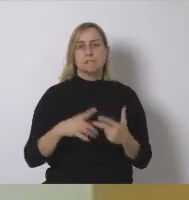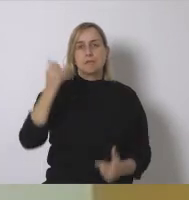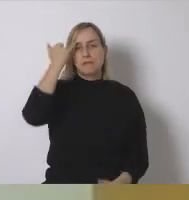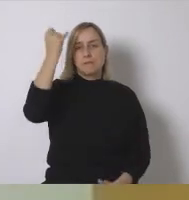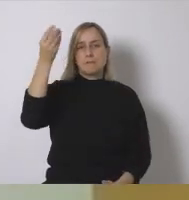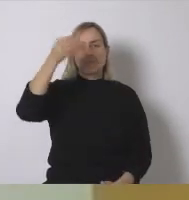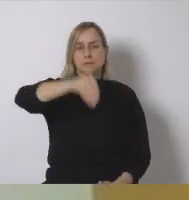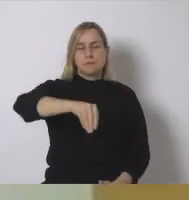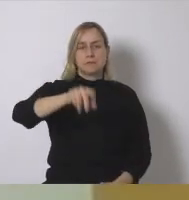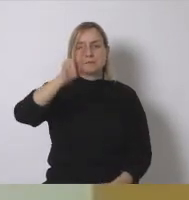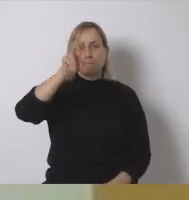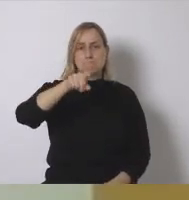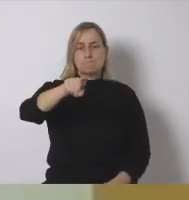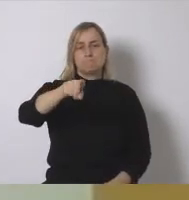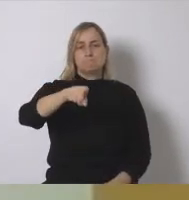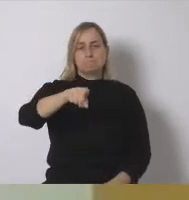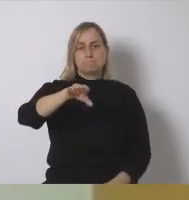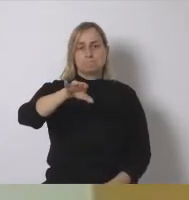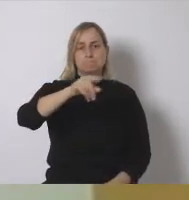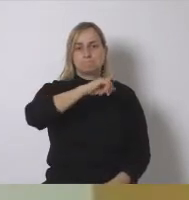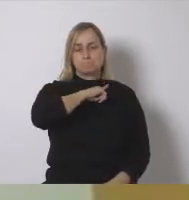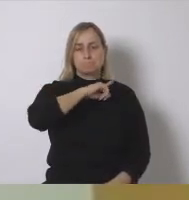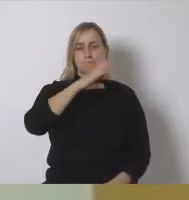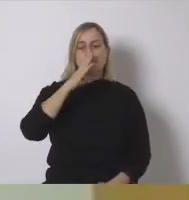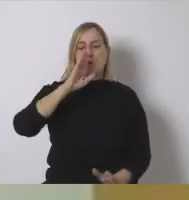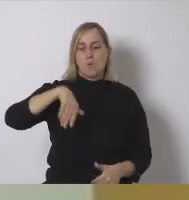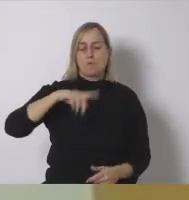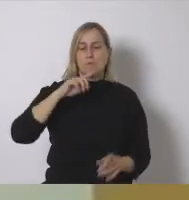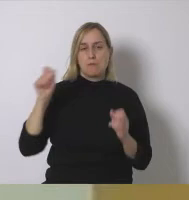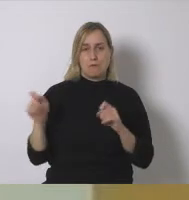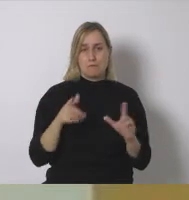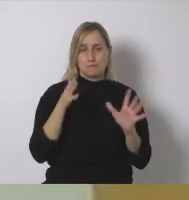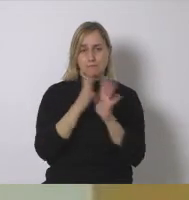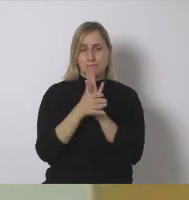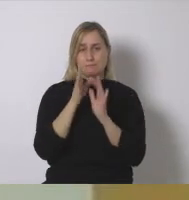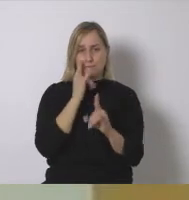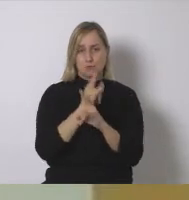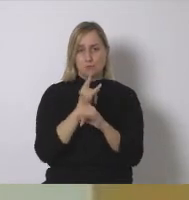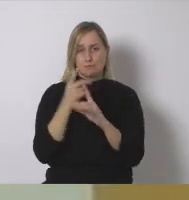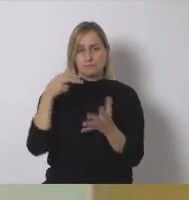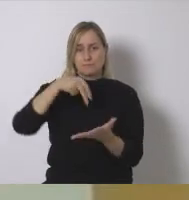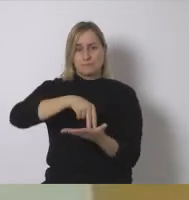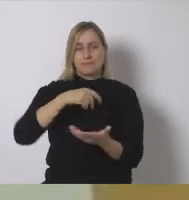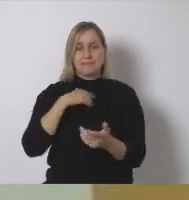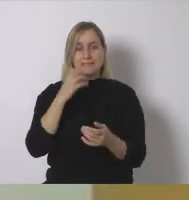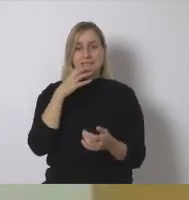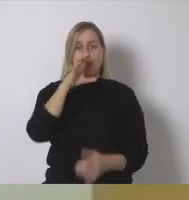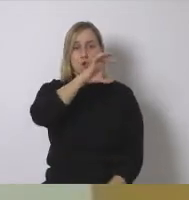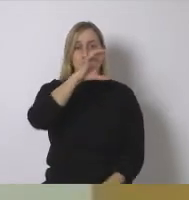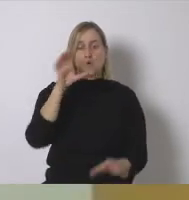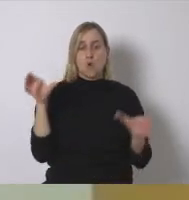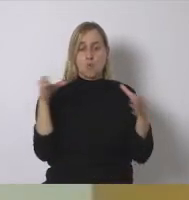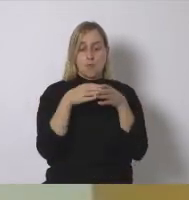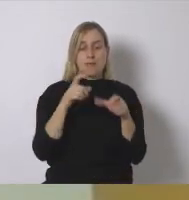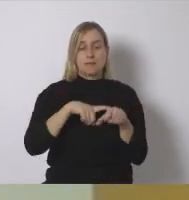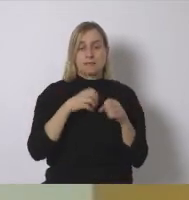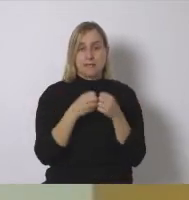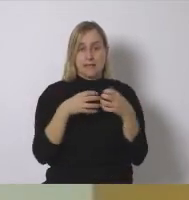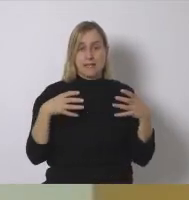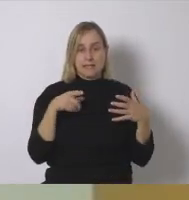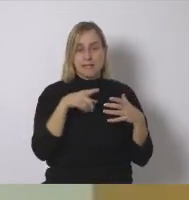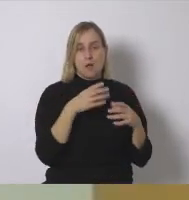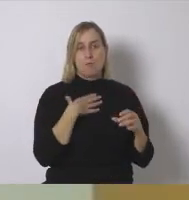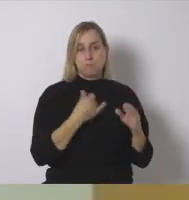otras ideas y en el sentido que apuntaba Alejandro en sus diapositivas si en las comunidades